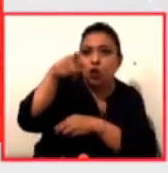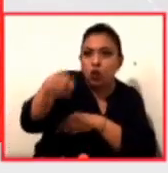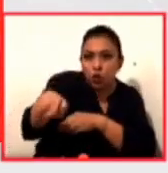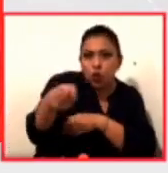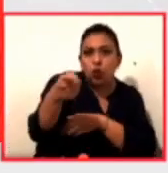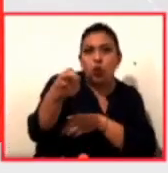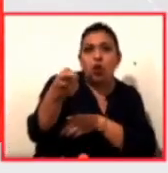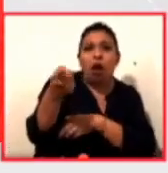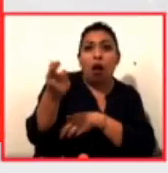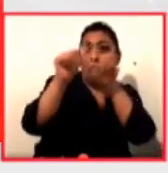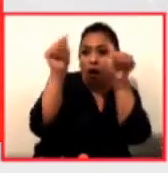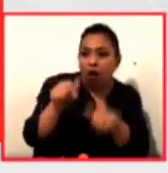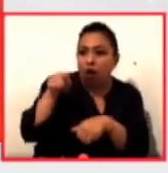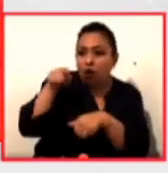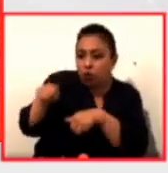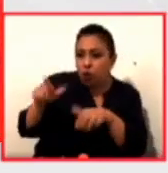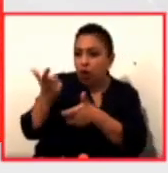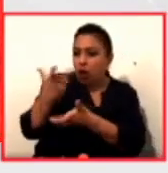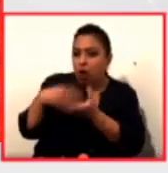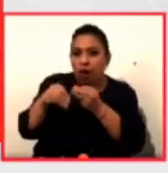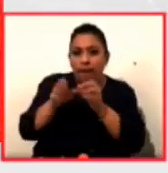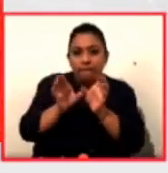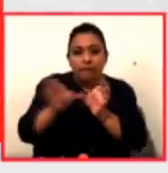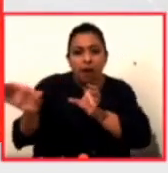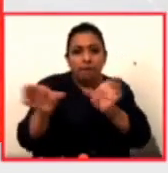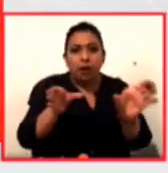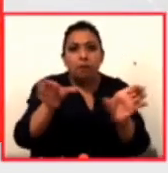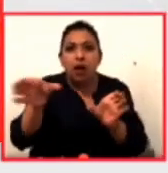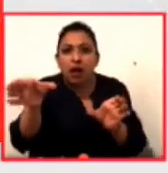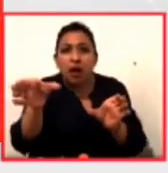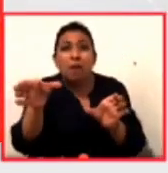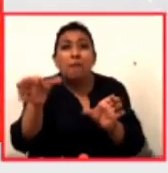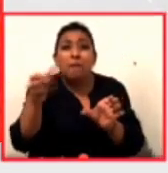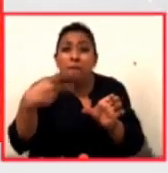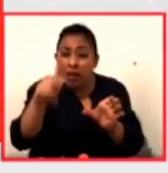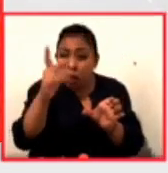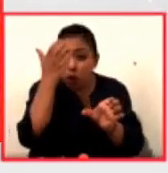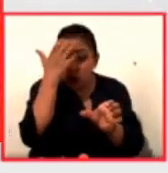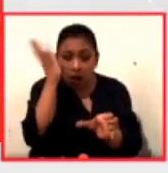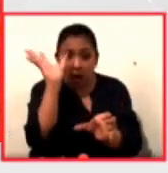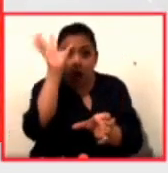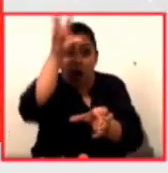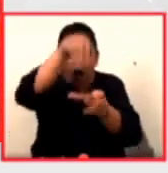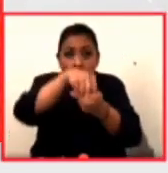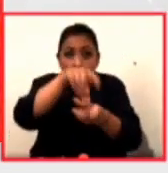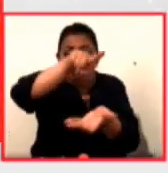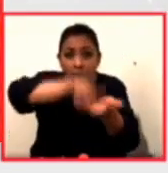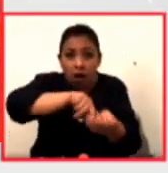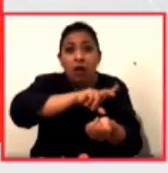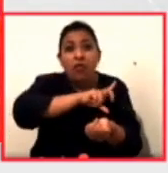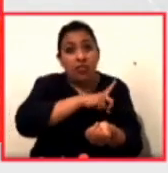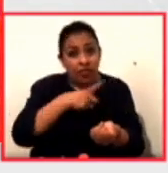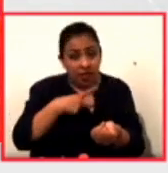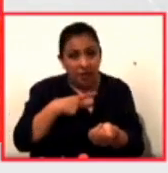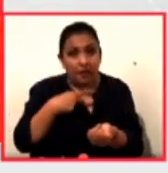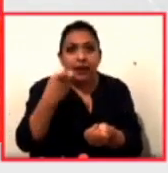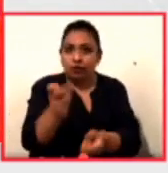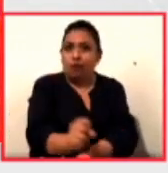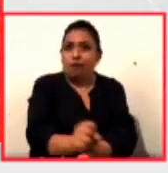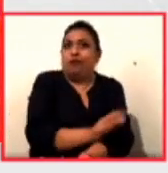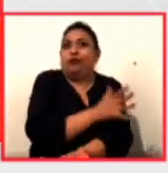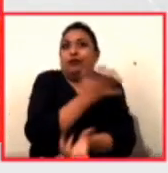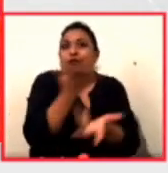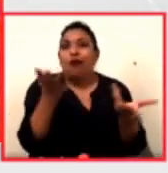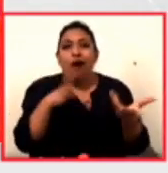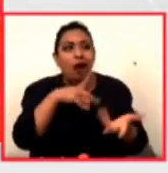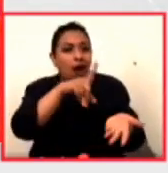y entonces estamos completamente separados cuando en realidad el conocimiento es algo integral y eso es lo que resulta emocionante en